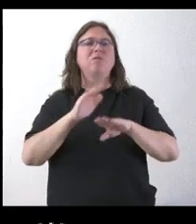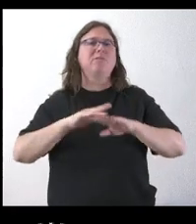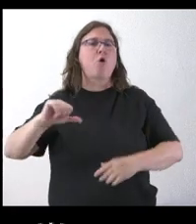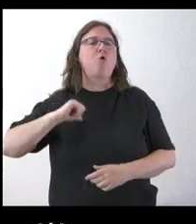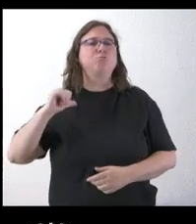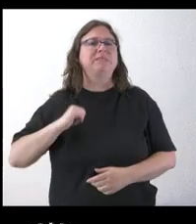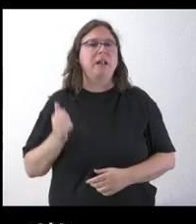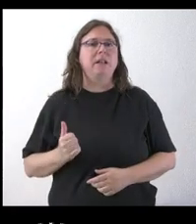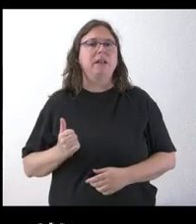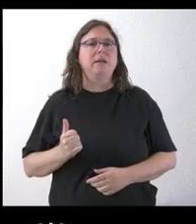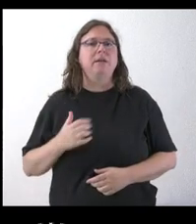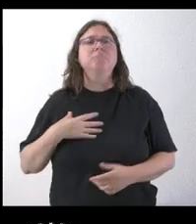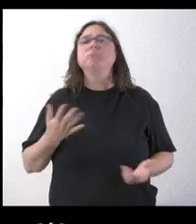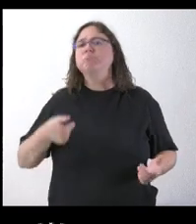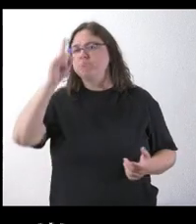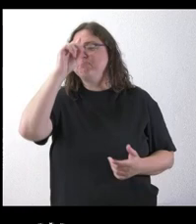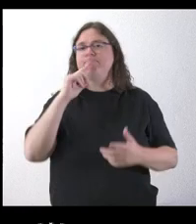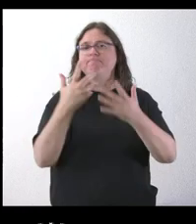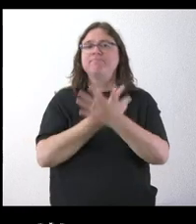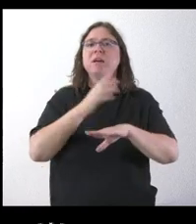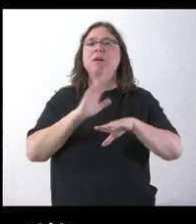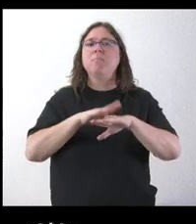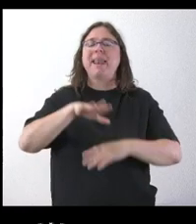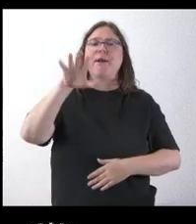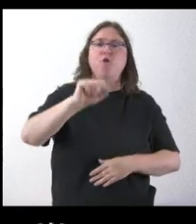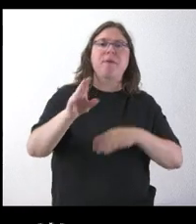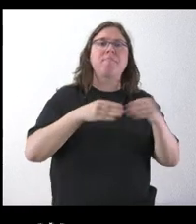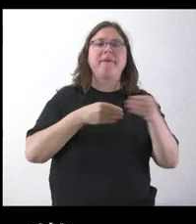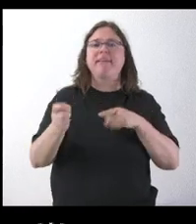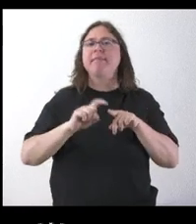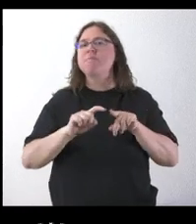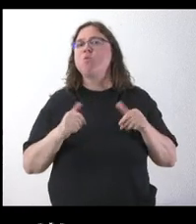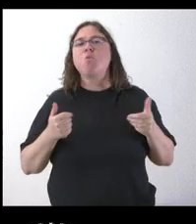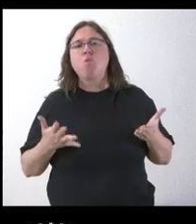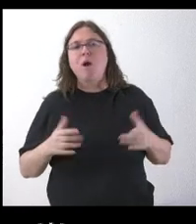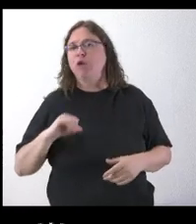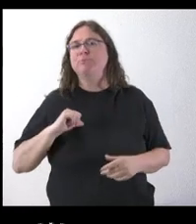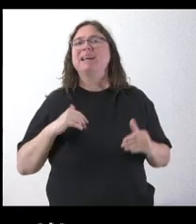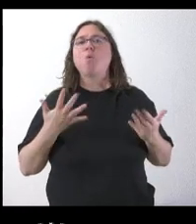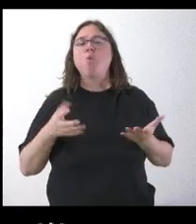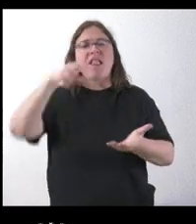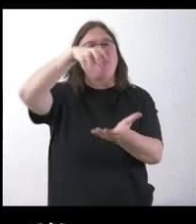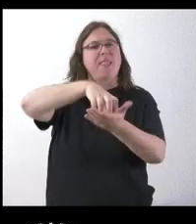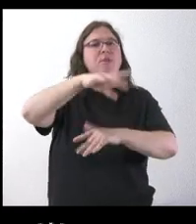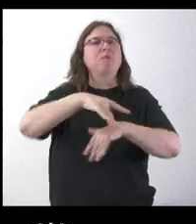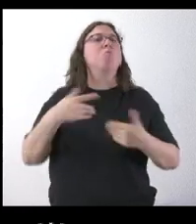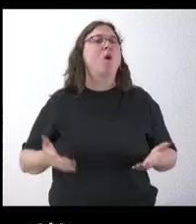porque la nota no especificaba mucho si iba a ser para compra de material, qué tipo de material, qué hospitales, qué centro de salud. Gracias.